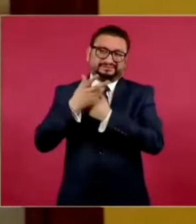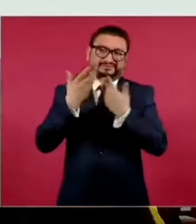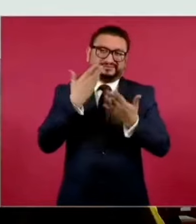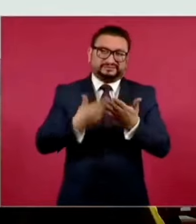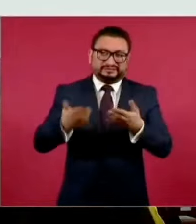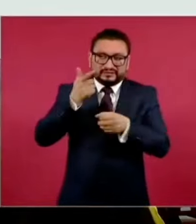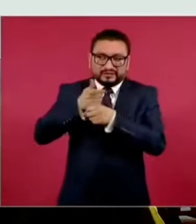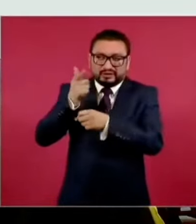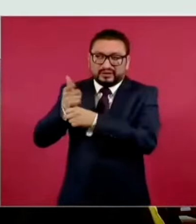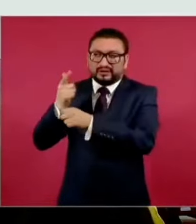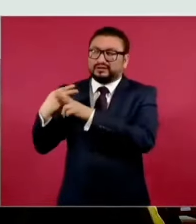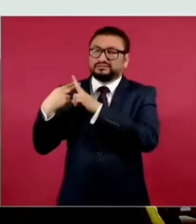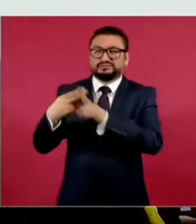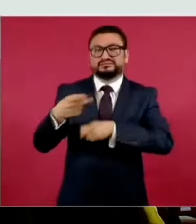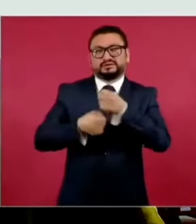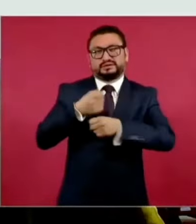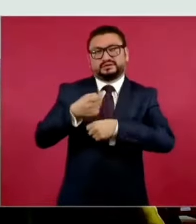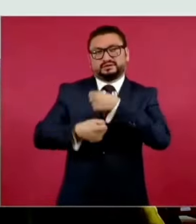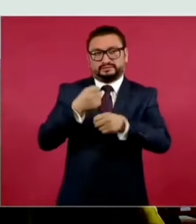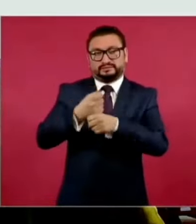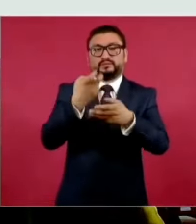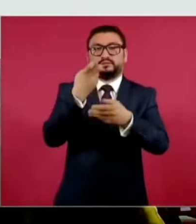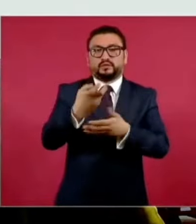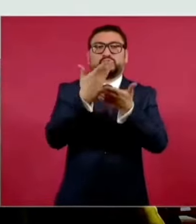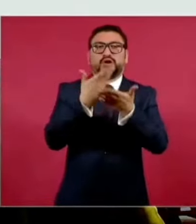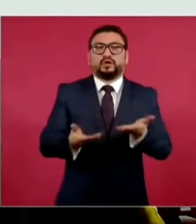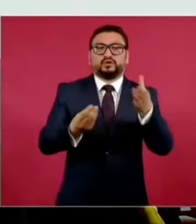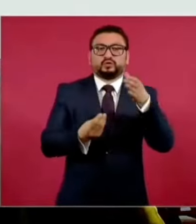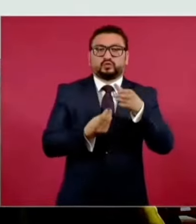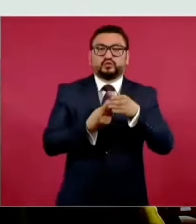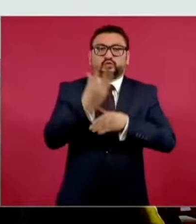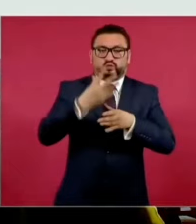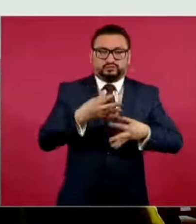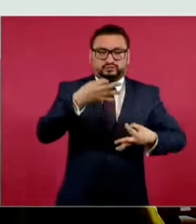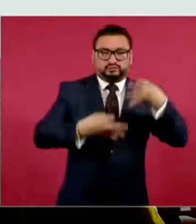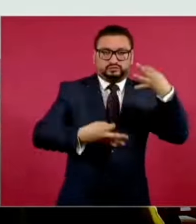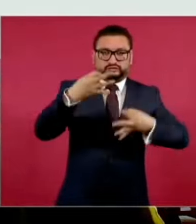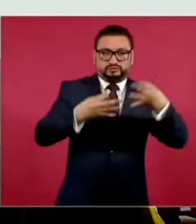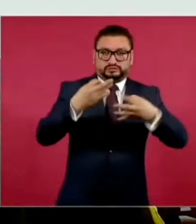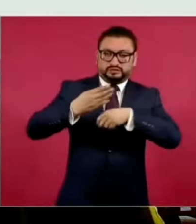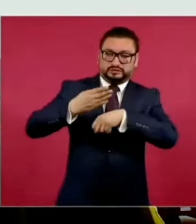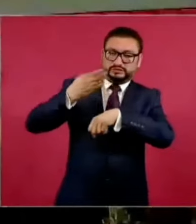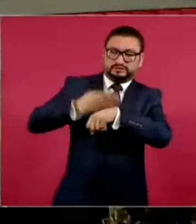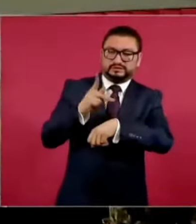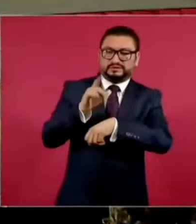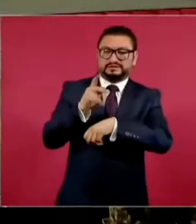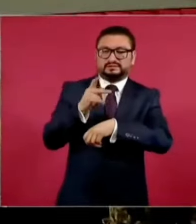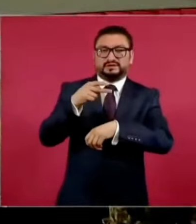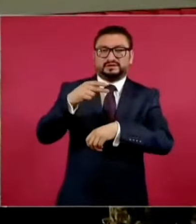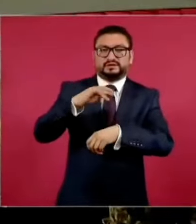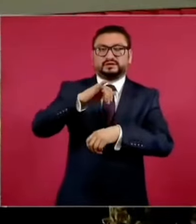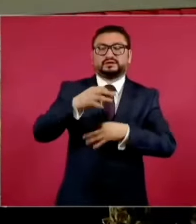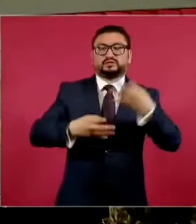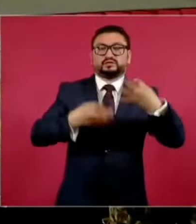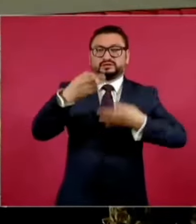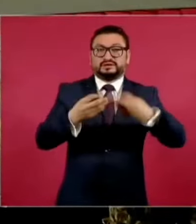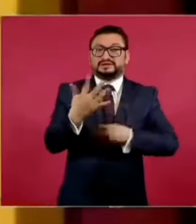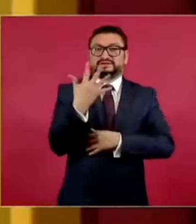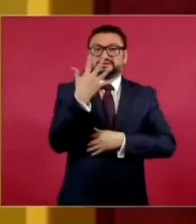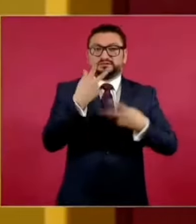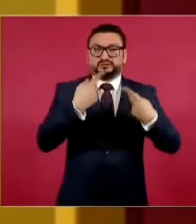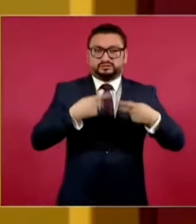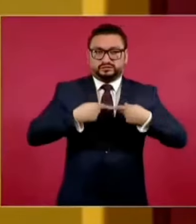años. Se integra este Tribunal de Disciplina Judicial por cinco magistrados